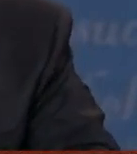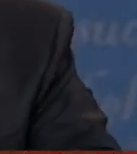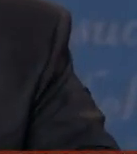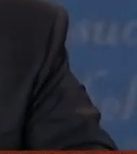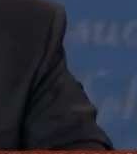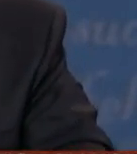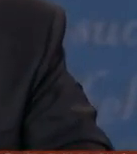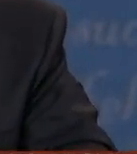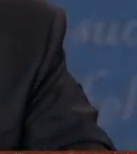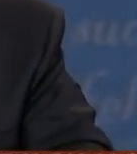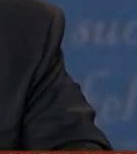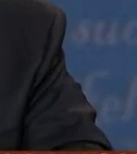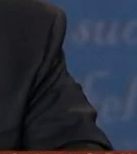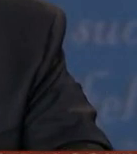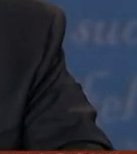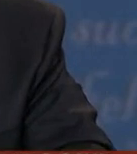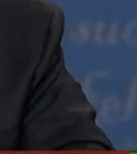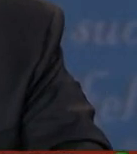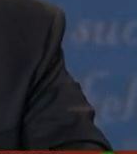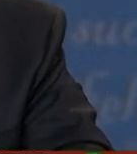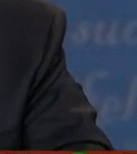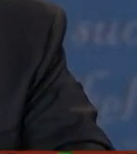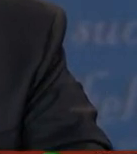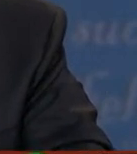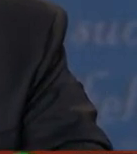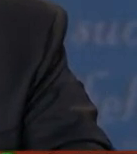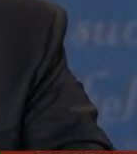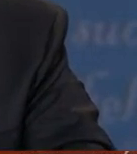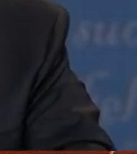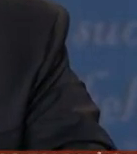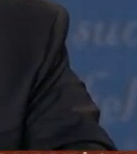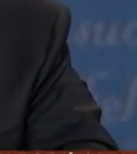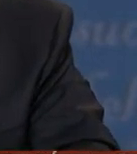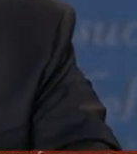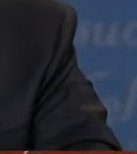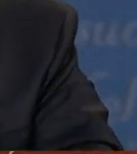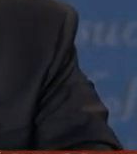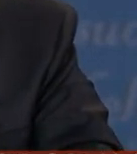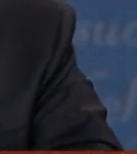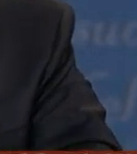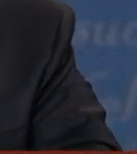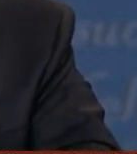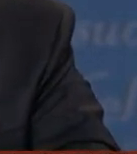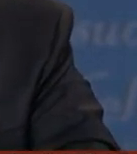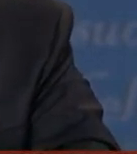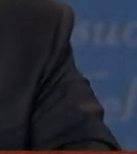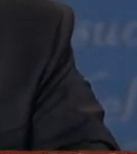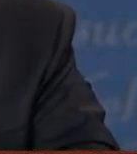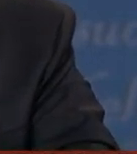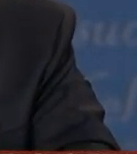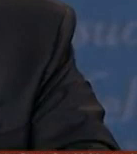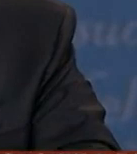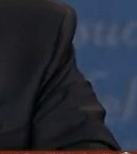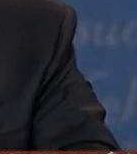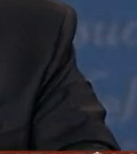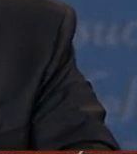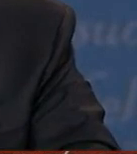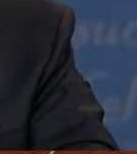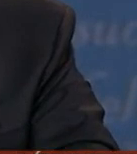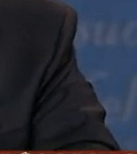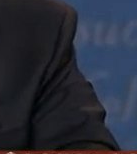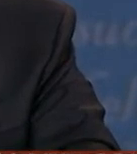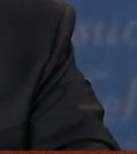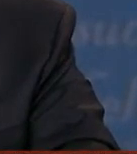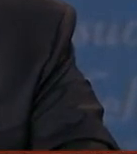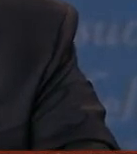tendencia electoral que creo que es muy importante en las últimas 6 elecciones 17 estados más Washington D.C. votaron demócrata